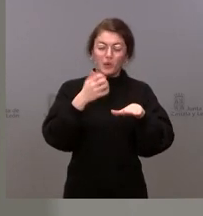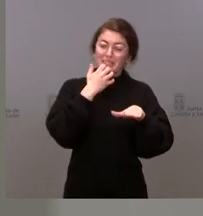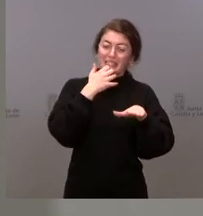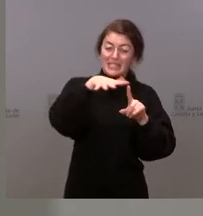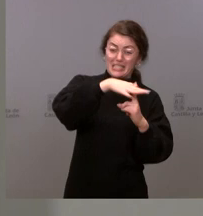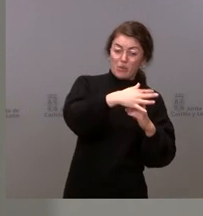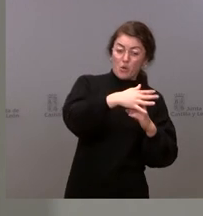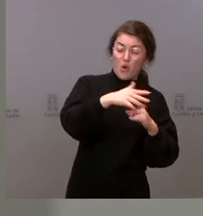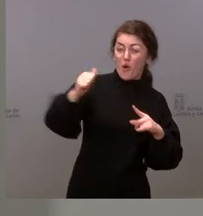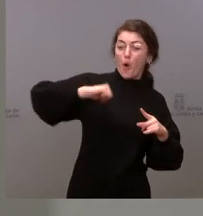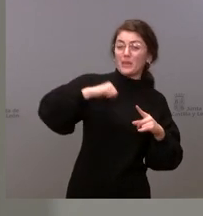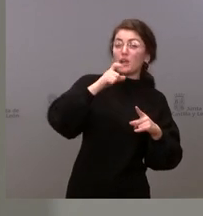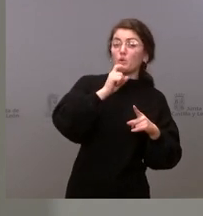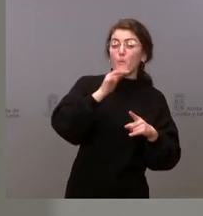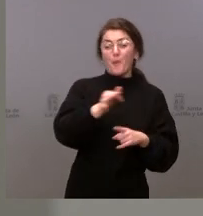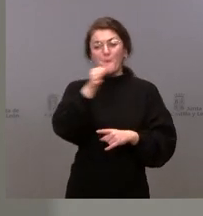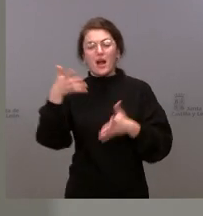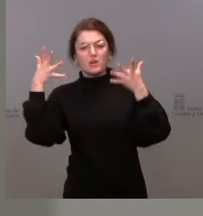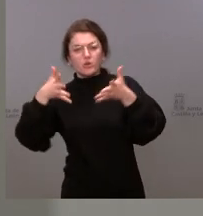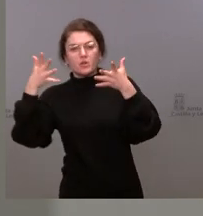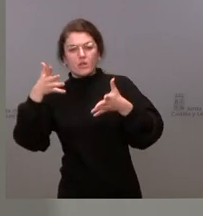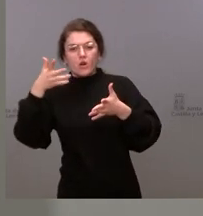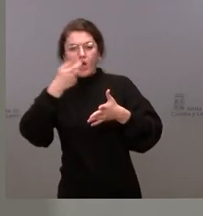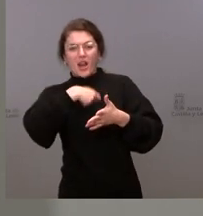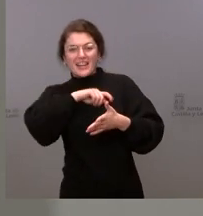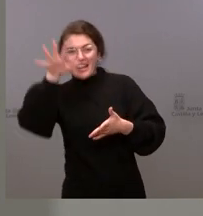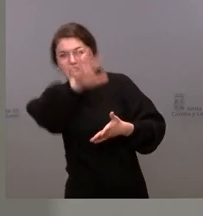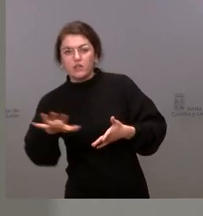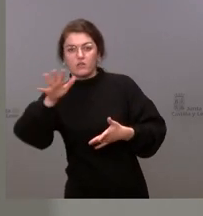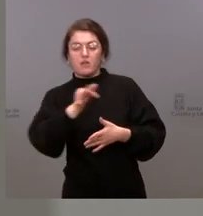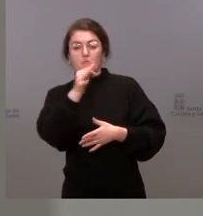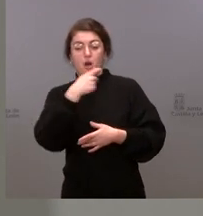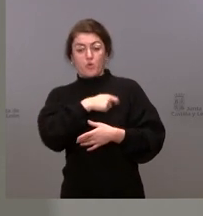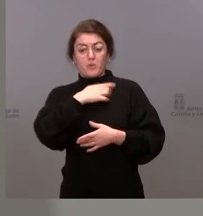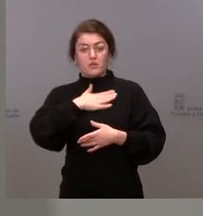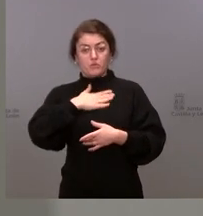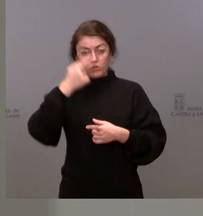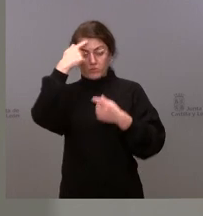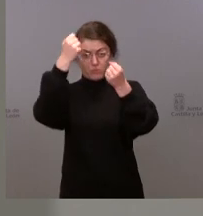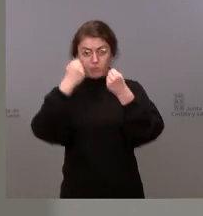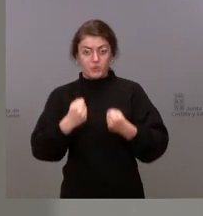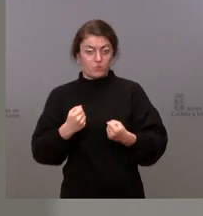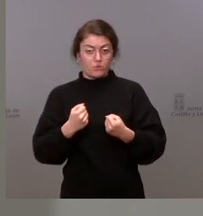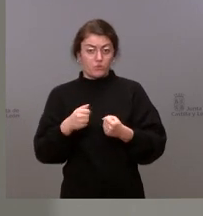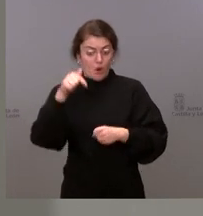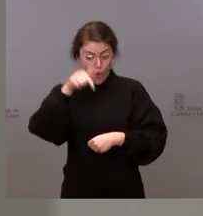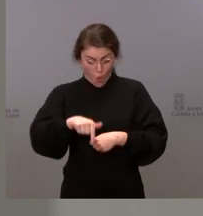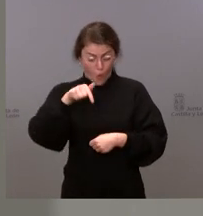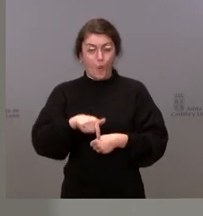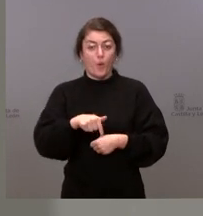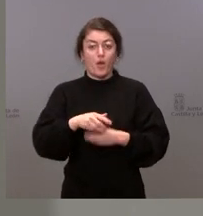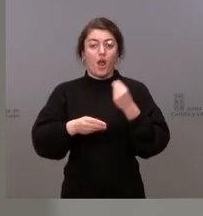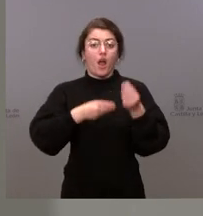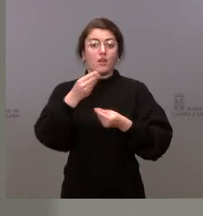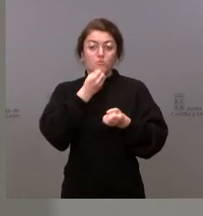recomendaciones nacionales y de nuestro propio comité de expertos, así como las recomendaciones que hoy mismo ha hecho públicas la ECDC.